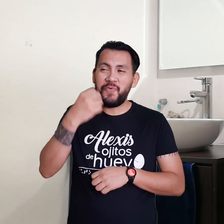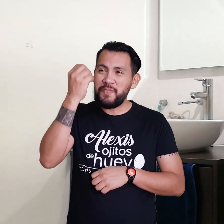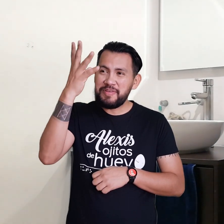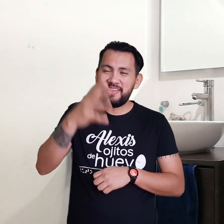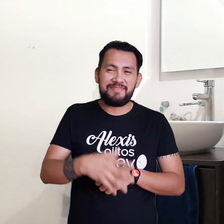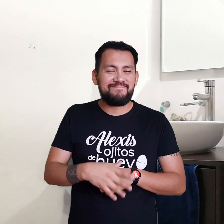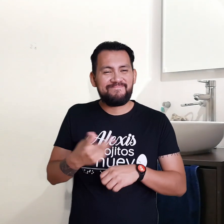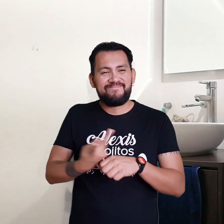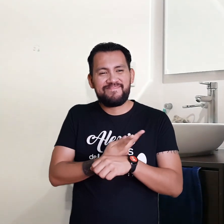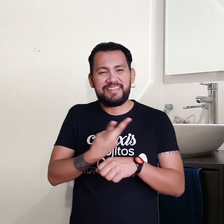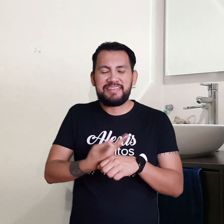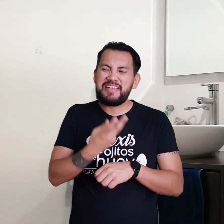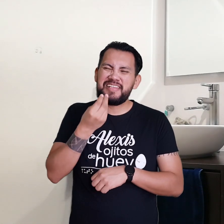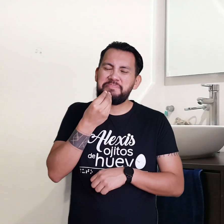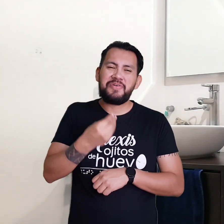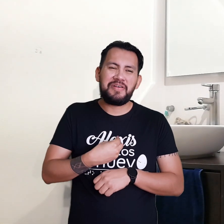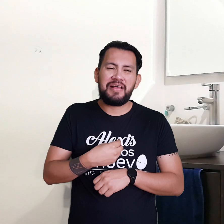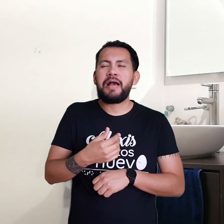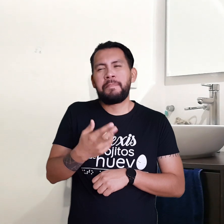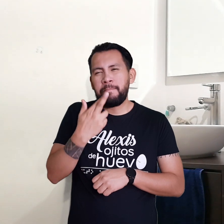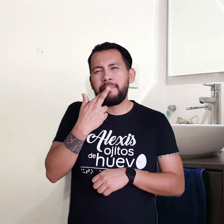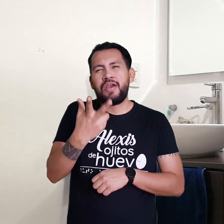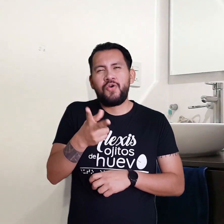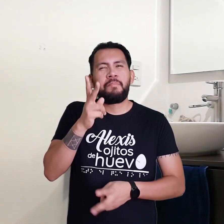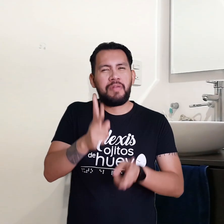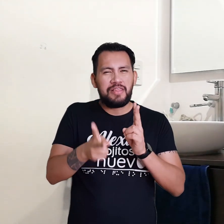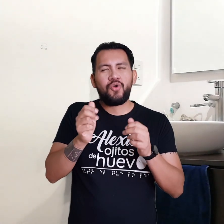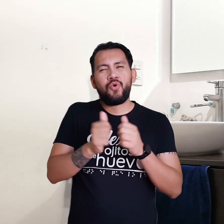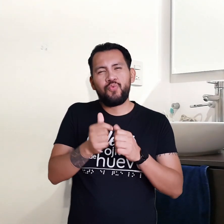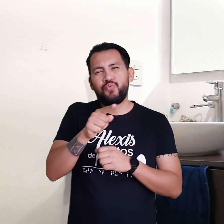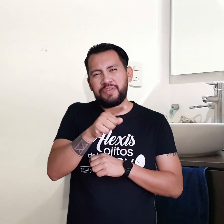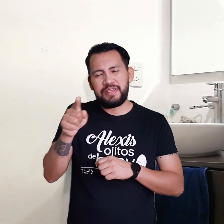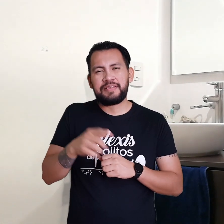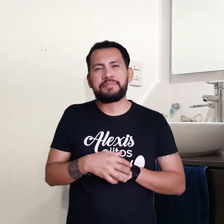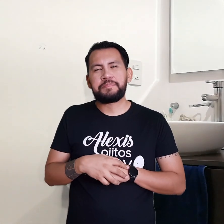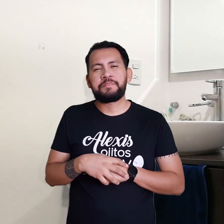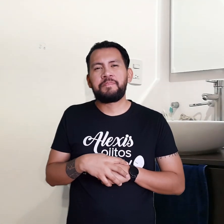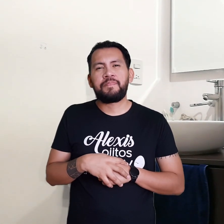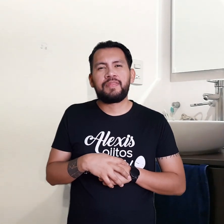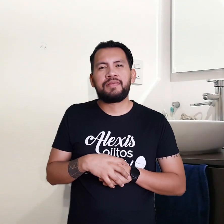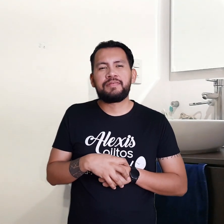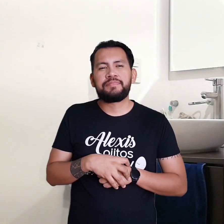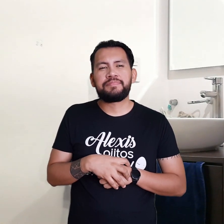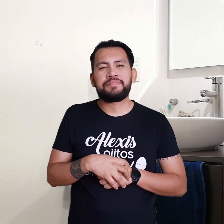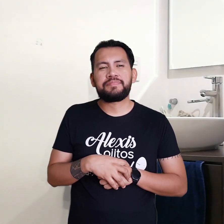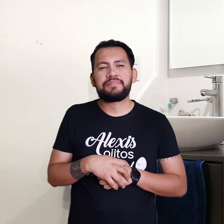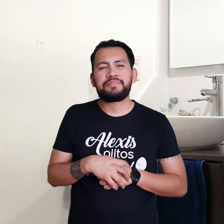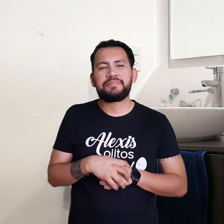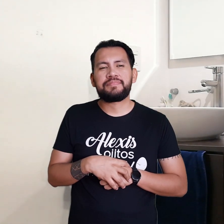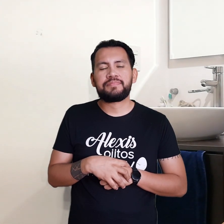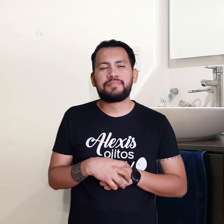Es que chavos Si yo les contara Si yo les contara La fuerza que tienen Los condimentos En esta ciudad